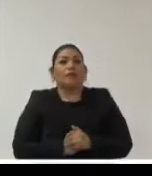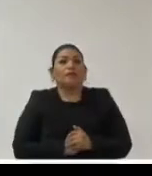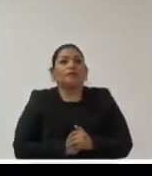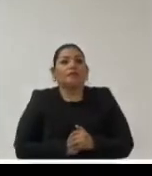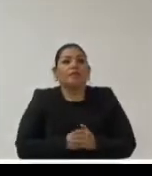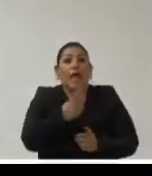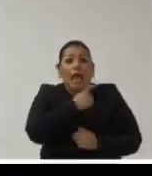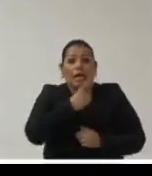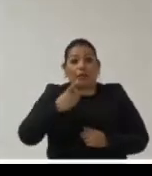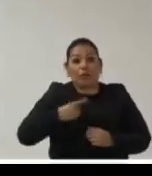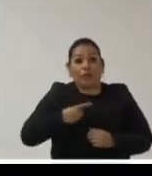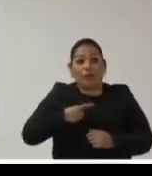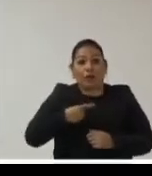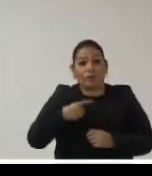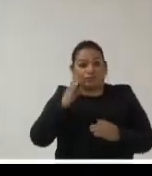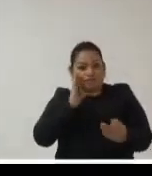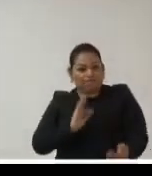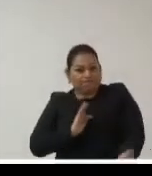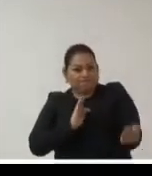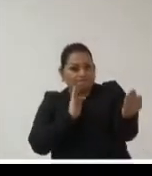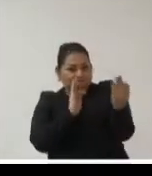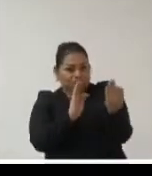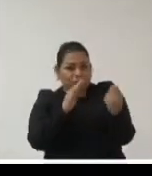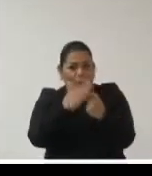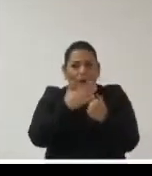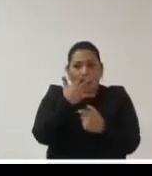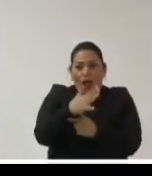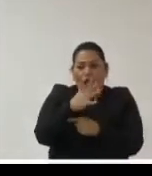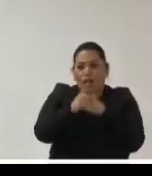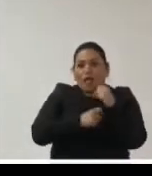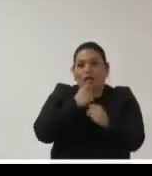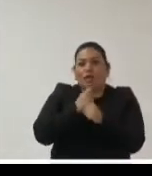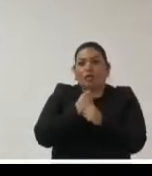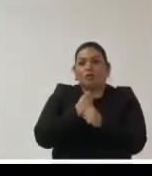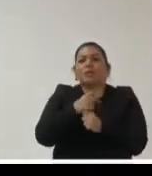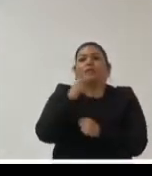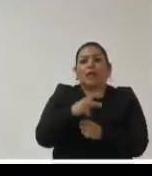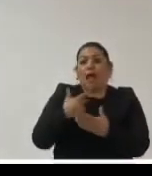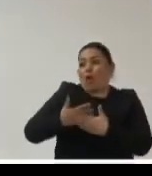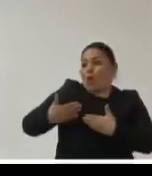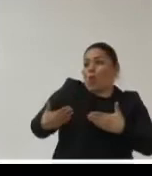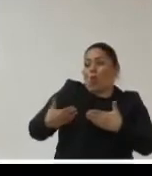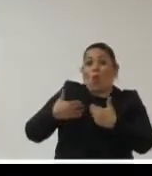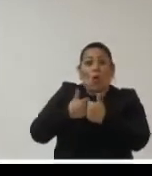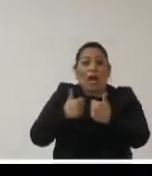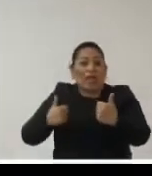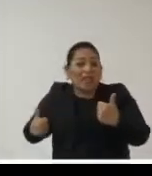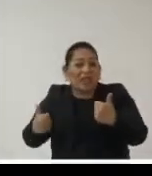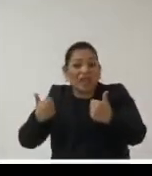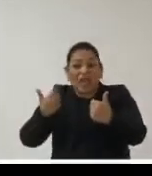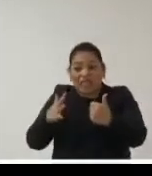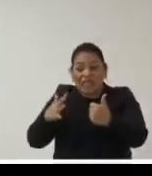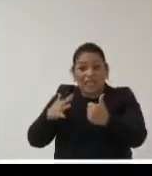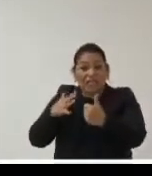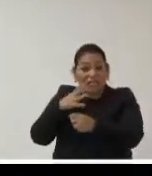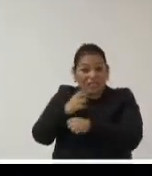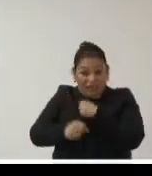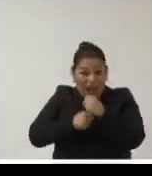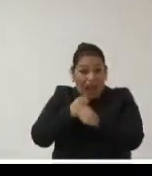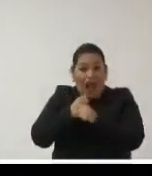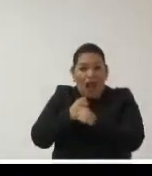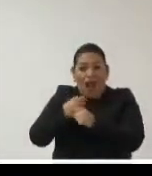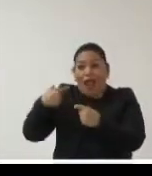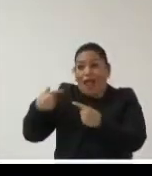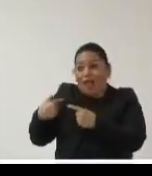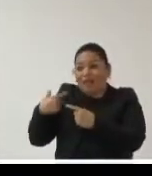debemos enfrentar los retos de la próxima década con una década de retraso eso ya nos plantea una dificultad enorme y por qué